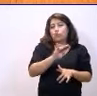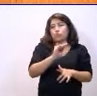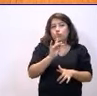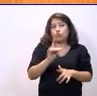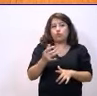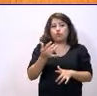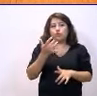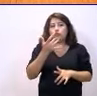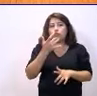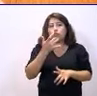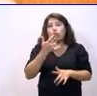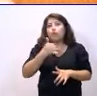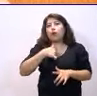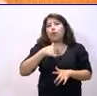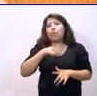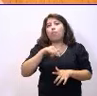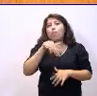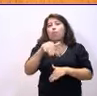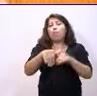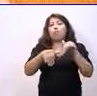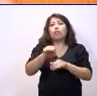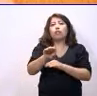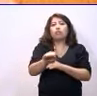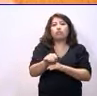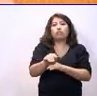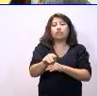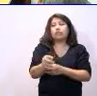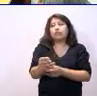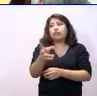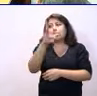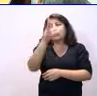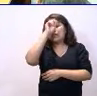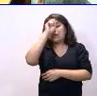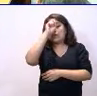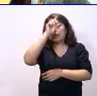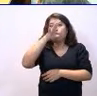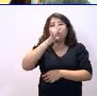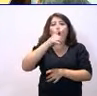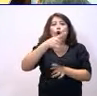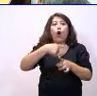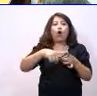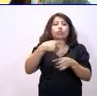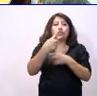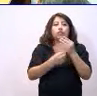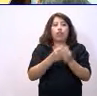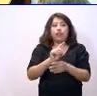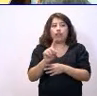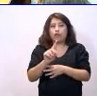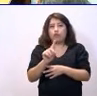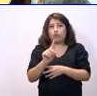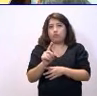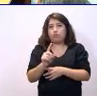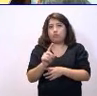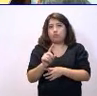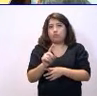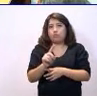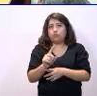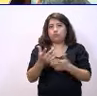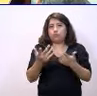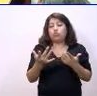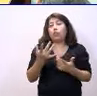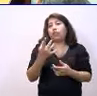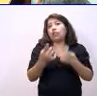ah, yo voté, yo les voté y ahora me arrepiento porque no han hecho esto otro, que yo voy a ponerlo en primera persona. Luego, uno se puede